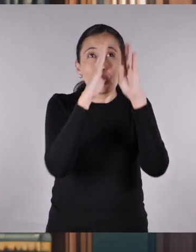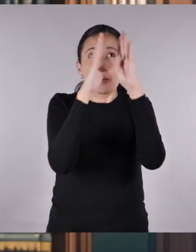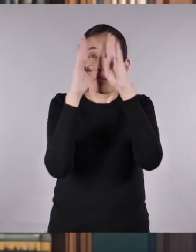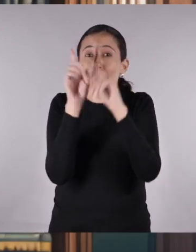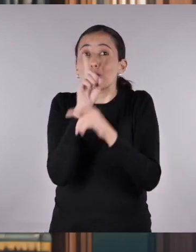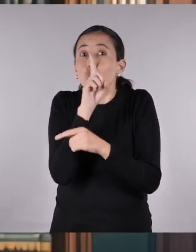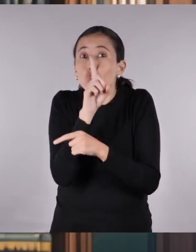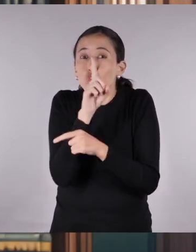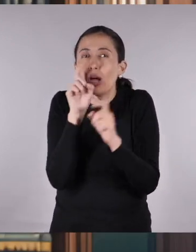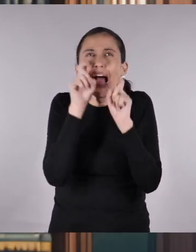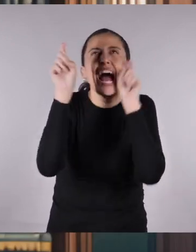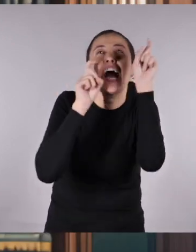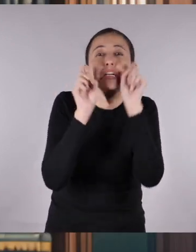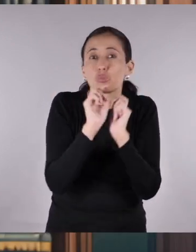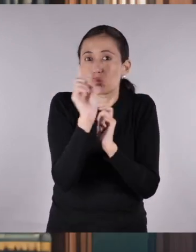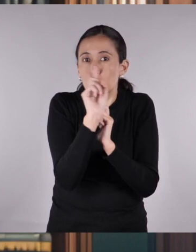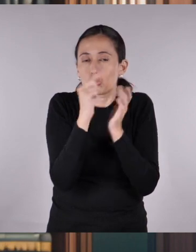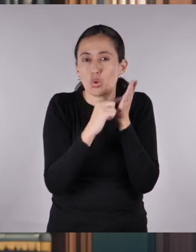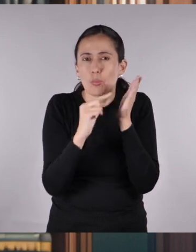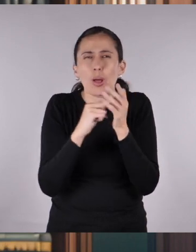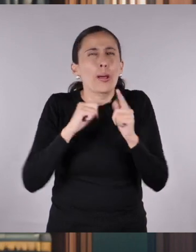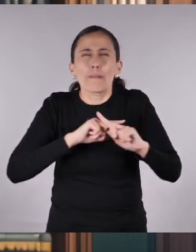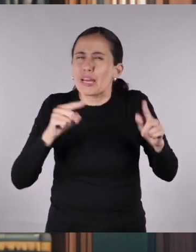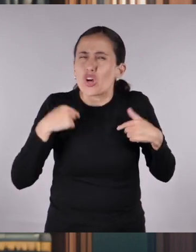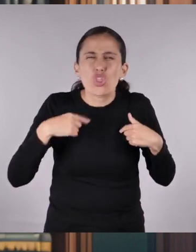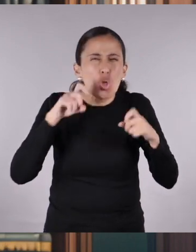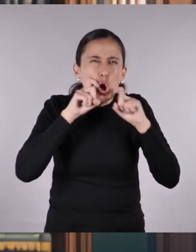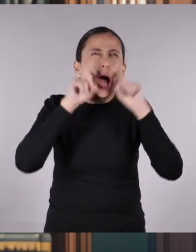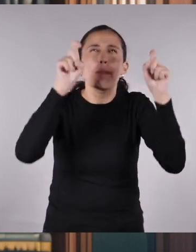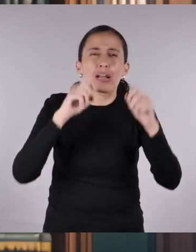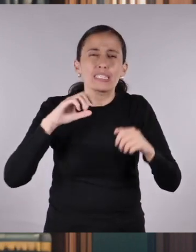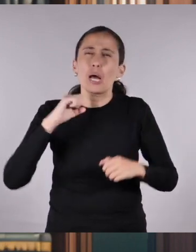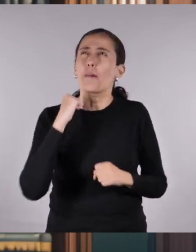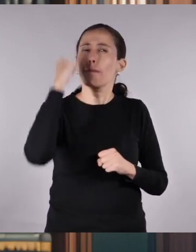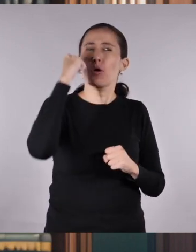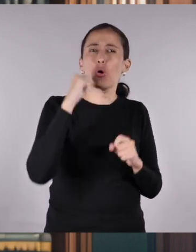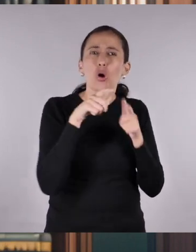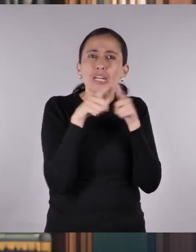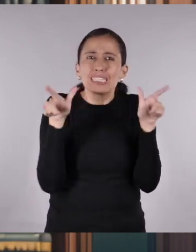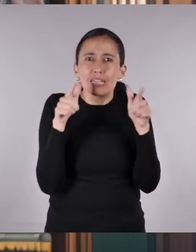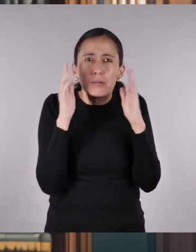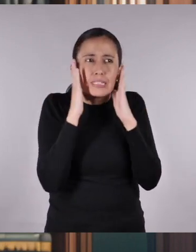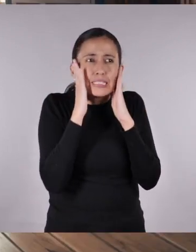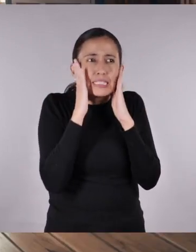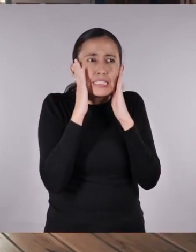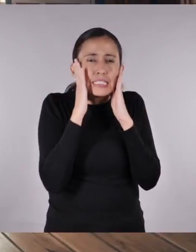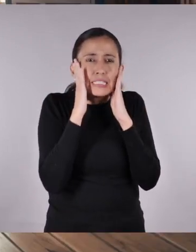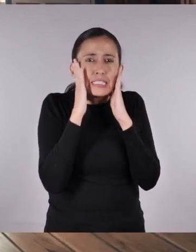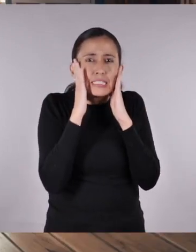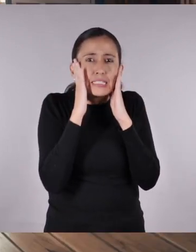En una biblioteca no hay que hablar muy alto, pero nadie nos puede callar. ¡Mujeres libres!